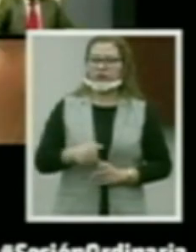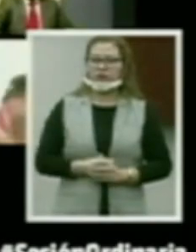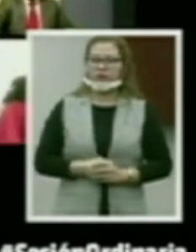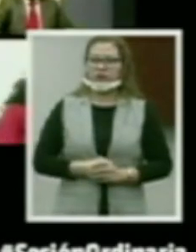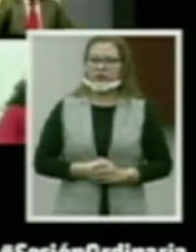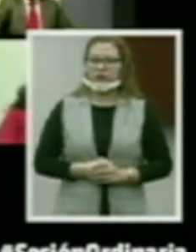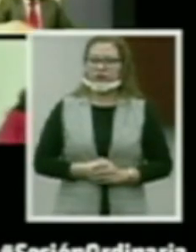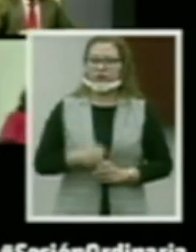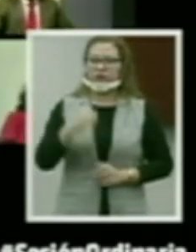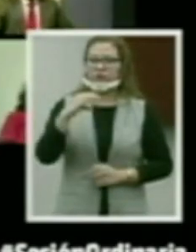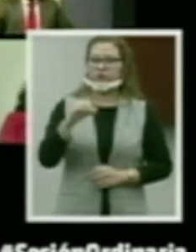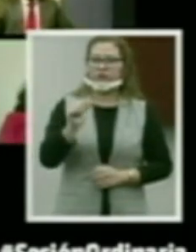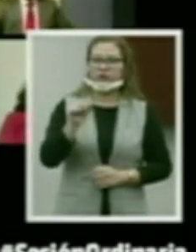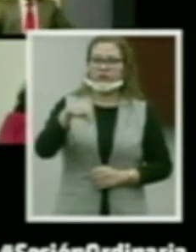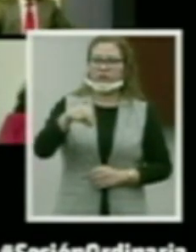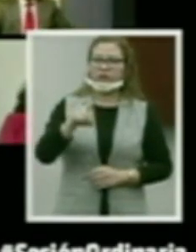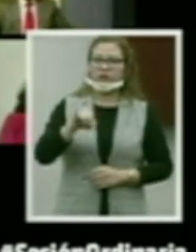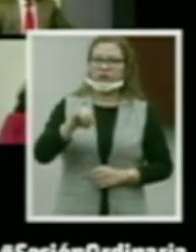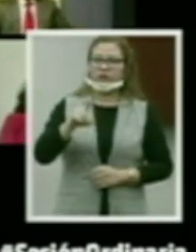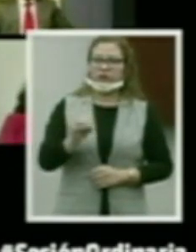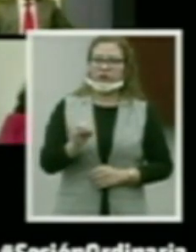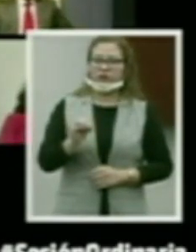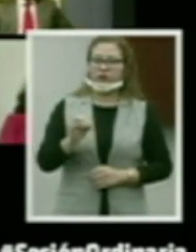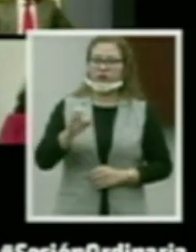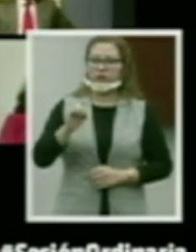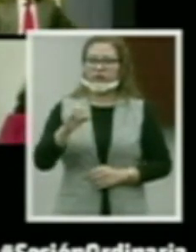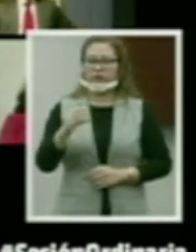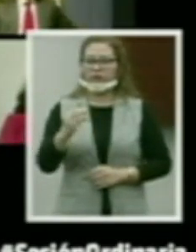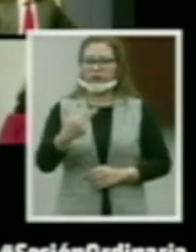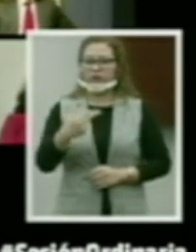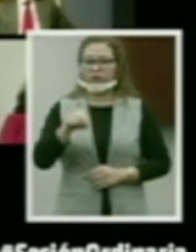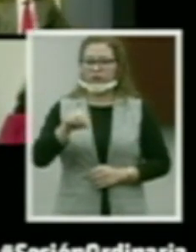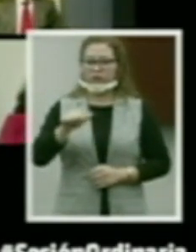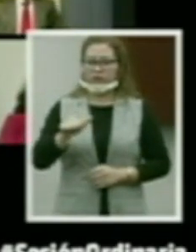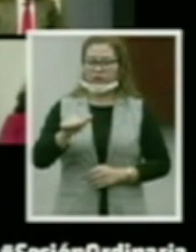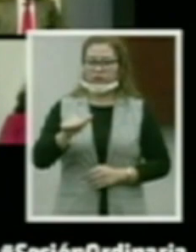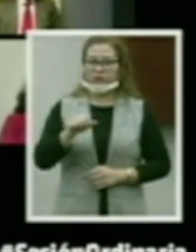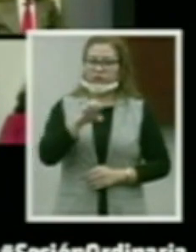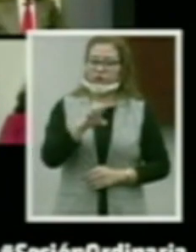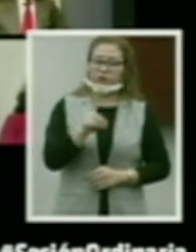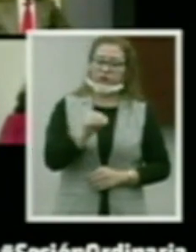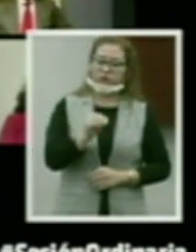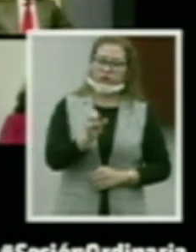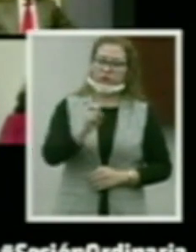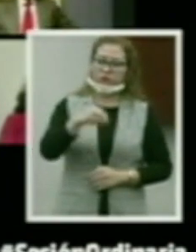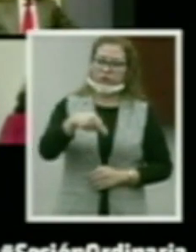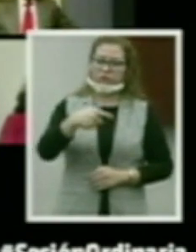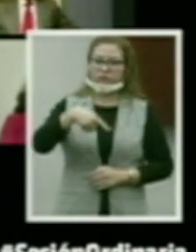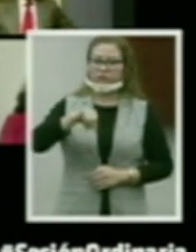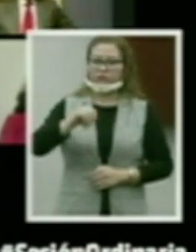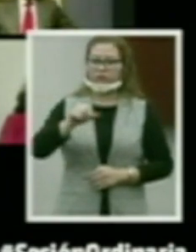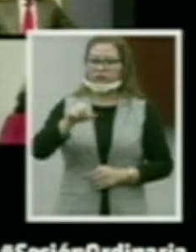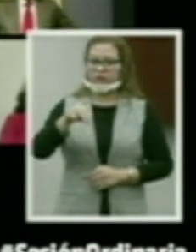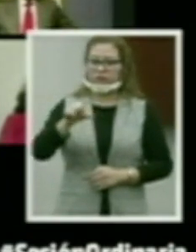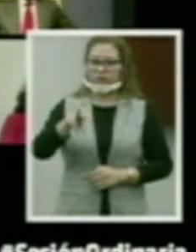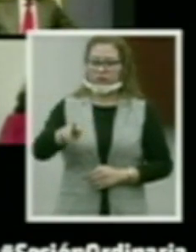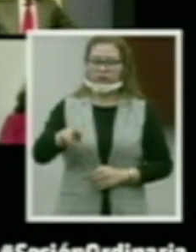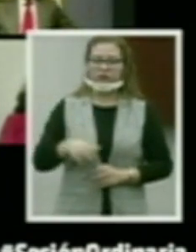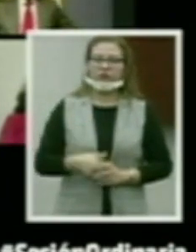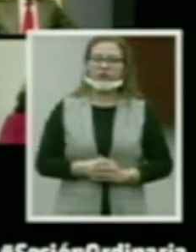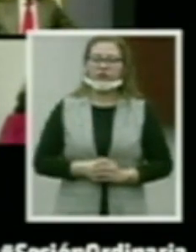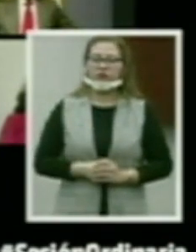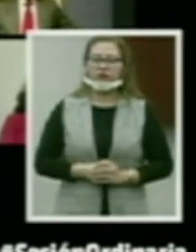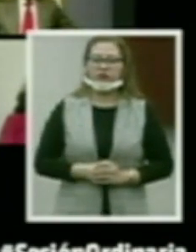En la actual legislatura se han presentado 142 iniciativas que han sido desechadas por improcedentes, porque han sido